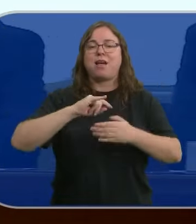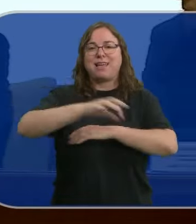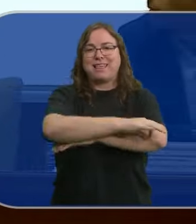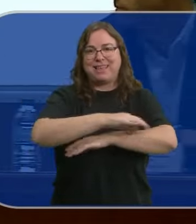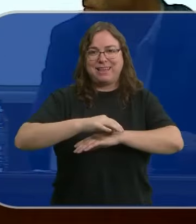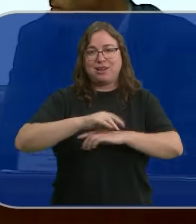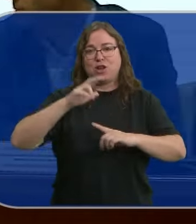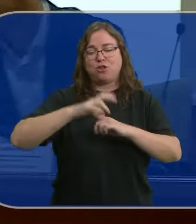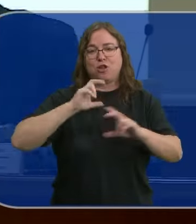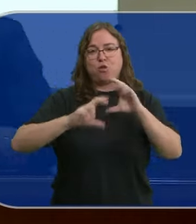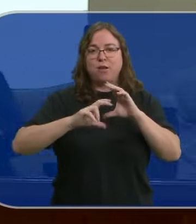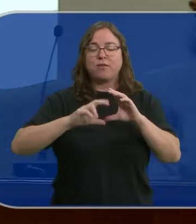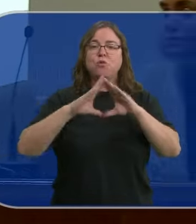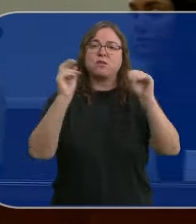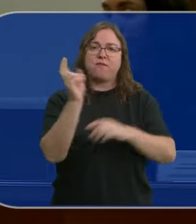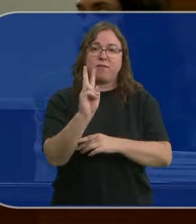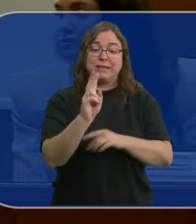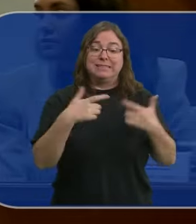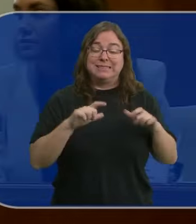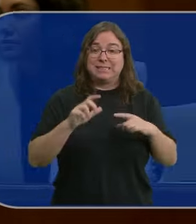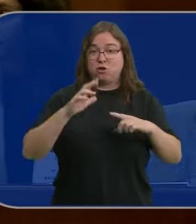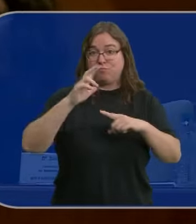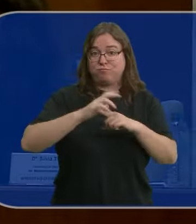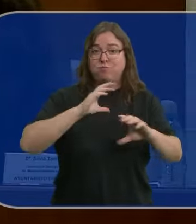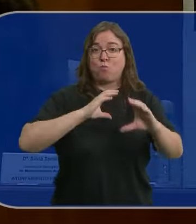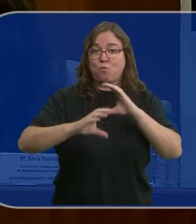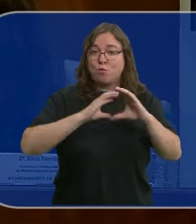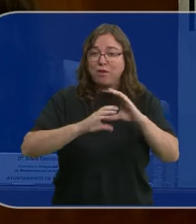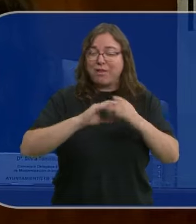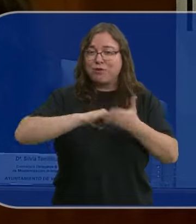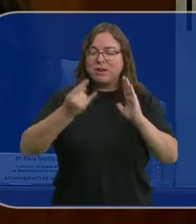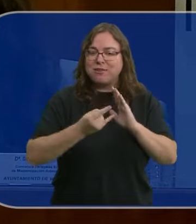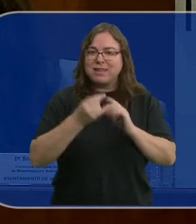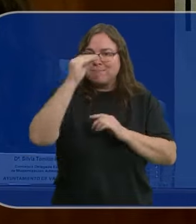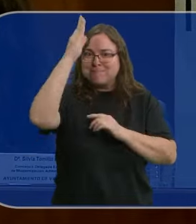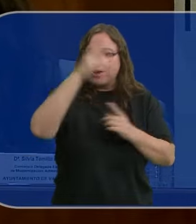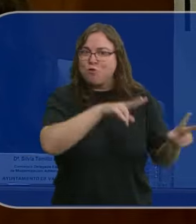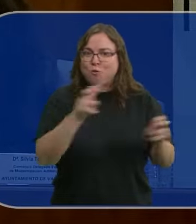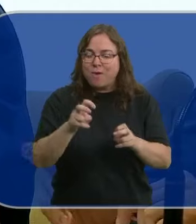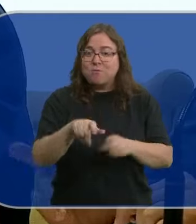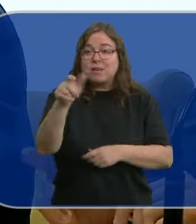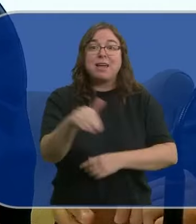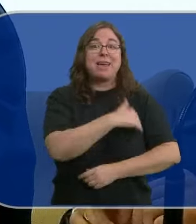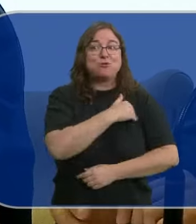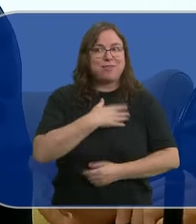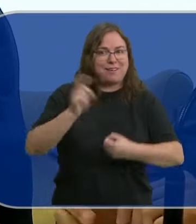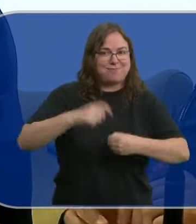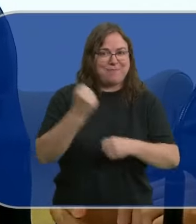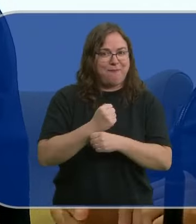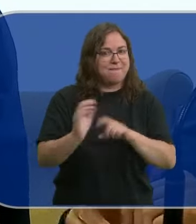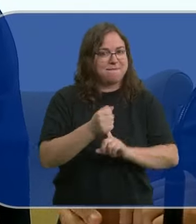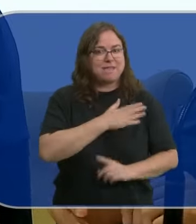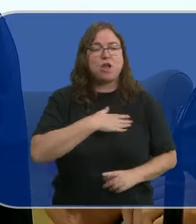Telecomunicaciones de la Universidad de Valladolid. El sector de las Tecnologías y la Comunicación busca nuevos talentos. Y los estudiantes, empleabilidad.